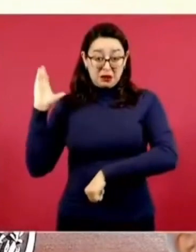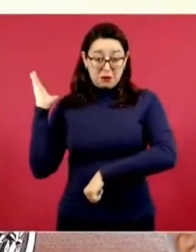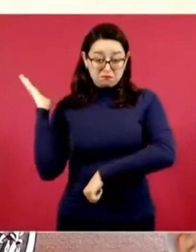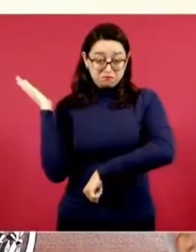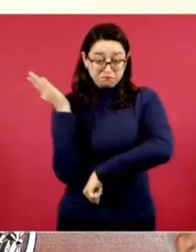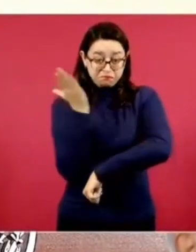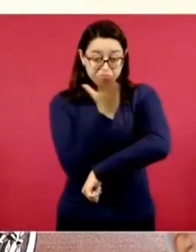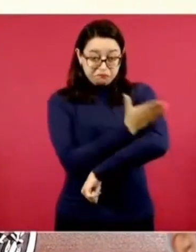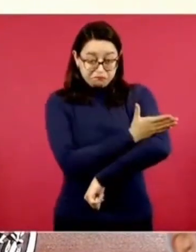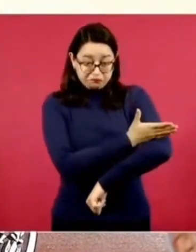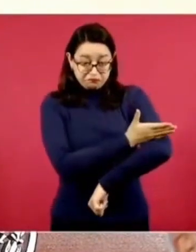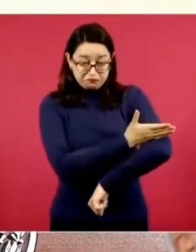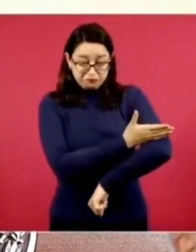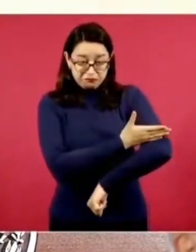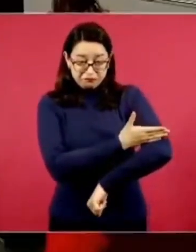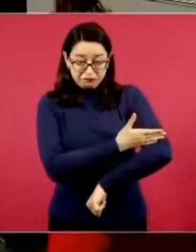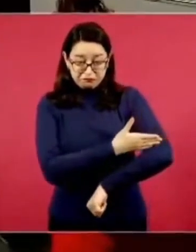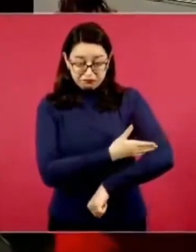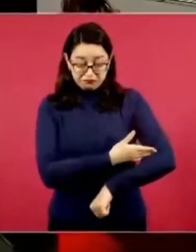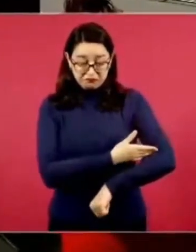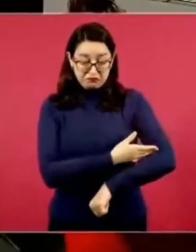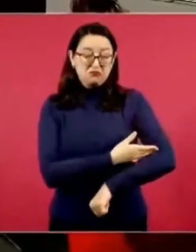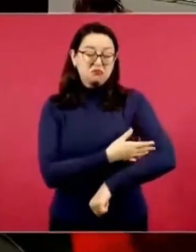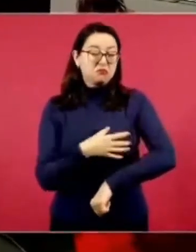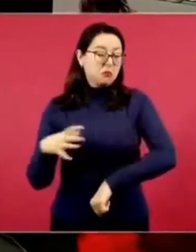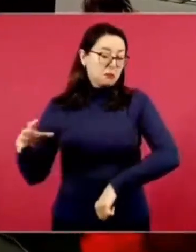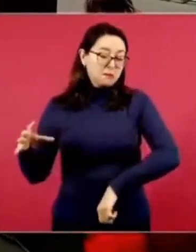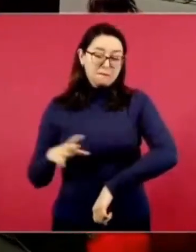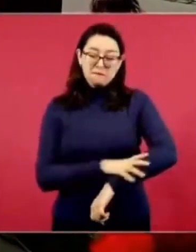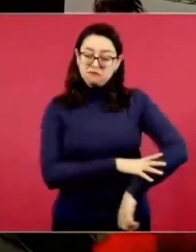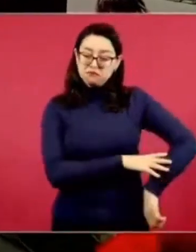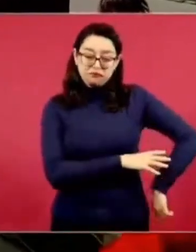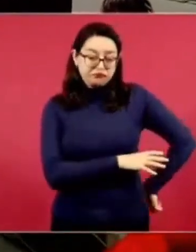de un cañonazo el brazo,